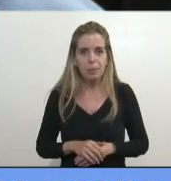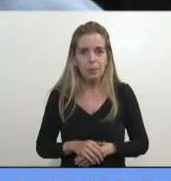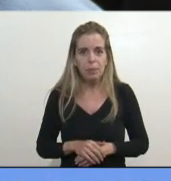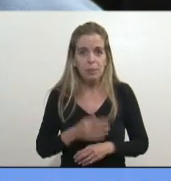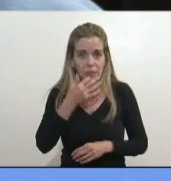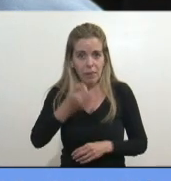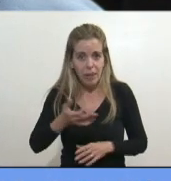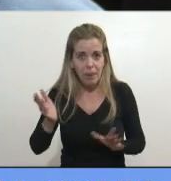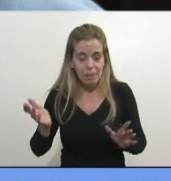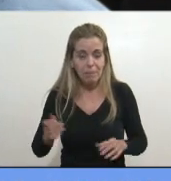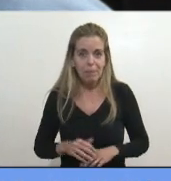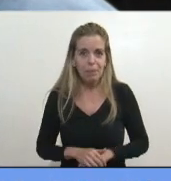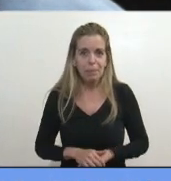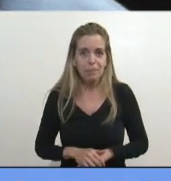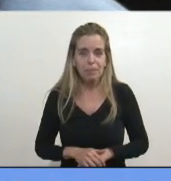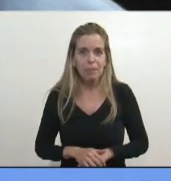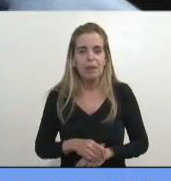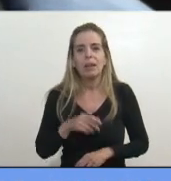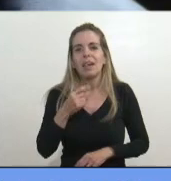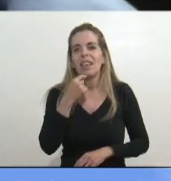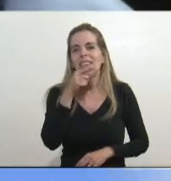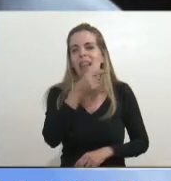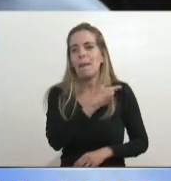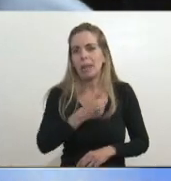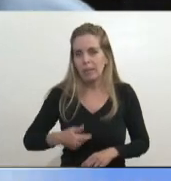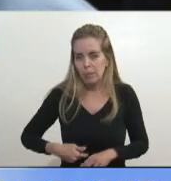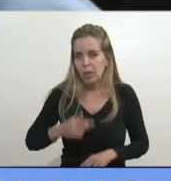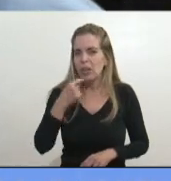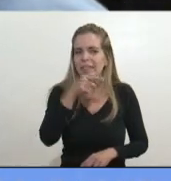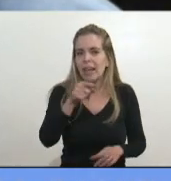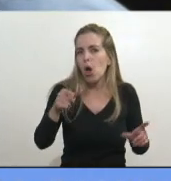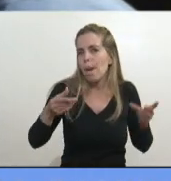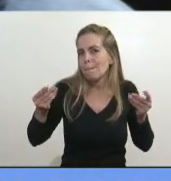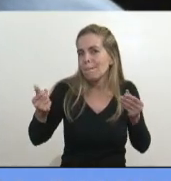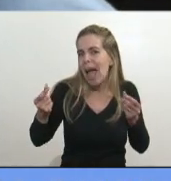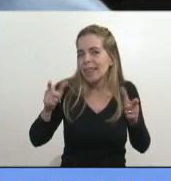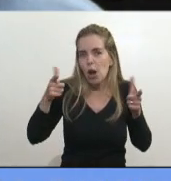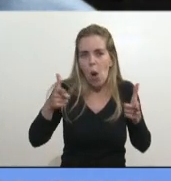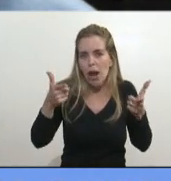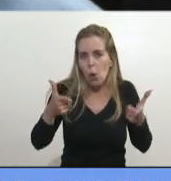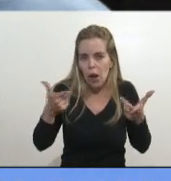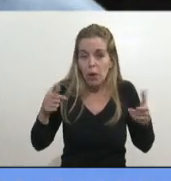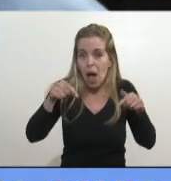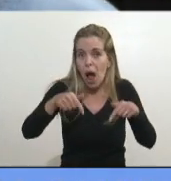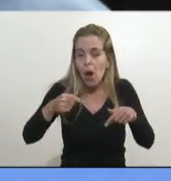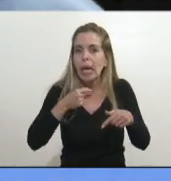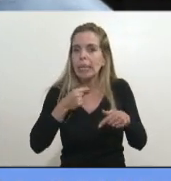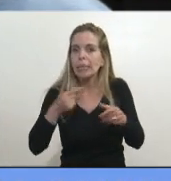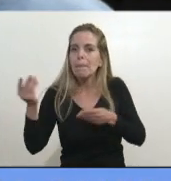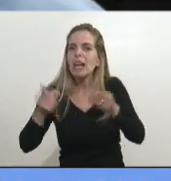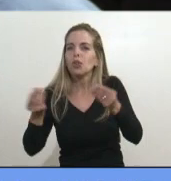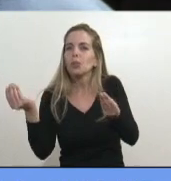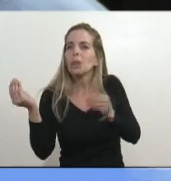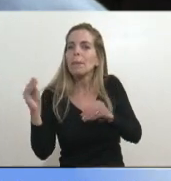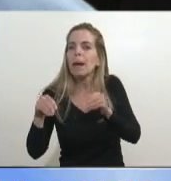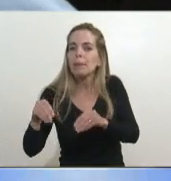¿Verdad? Le decían al presidente, no tenemos presupuesto, ahora vienen con una ampliación del presupuesto, no teníamos moneda,